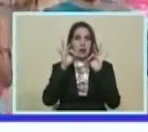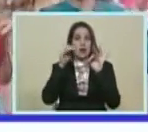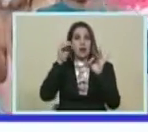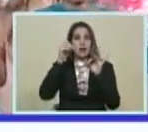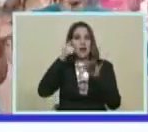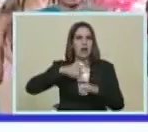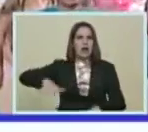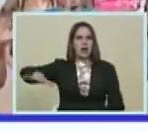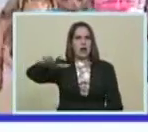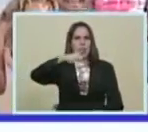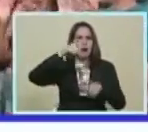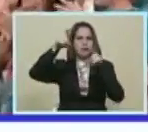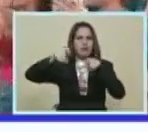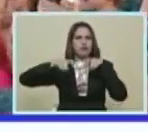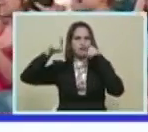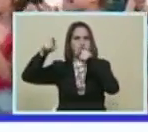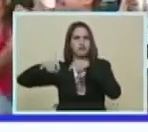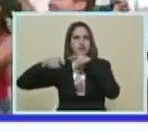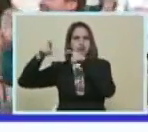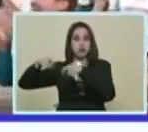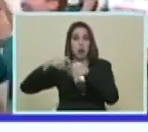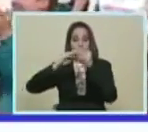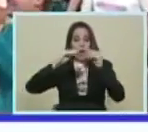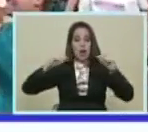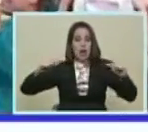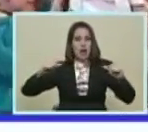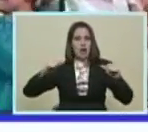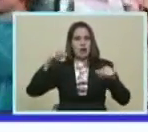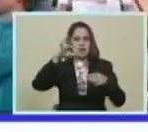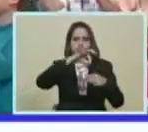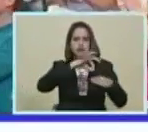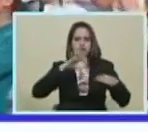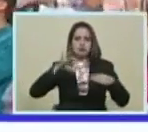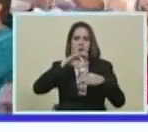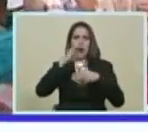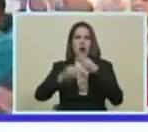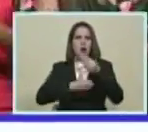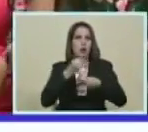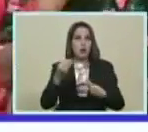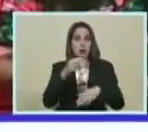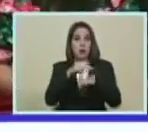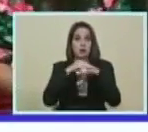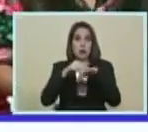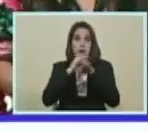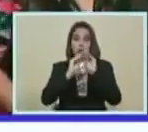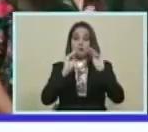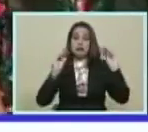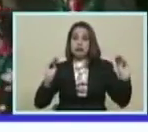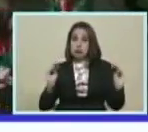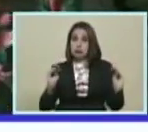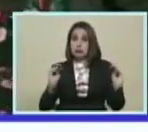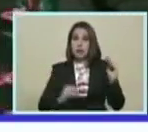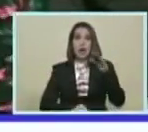campo De la producción Del campo Al ministro Castro Sotelo Y le pido Apoyo a la juventud Yo